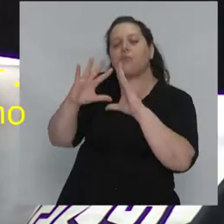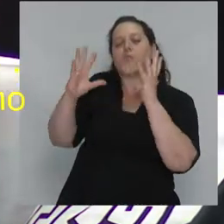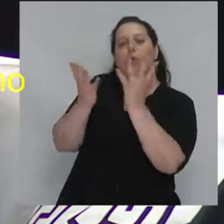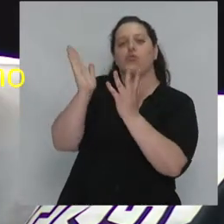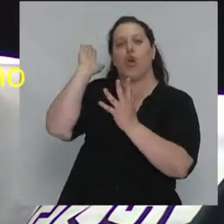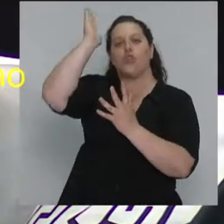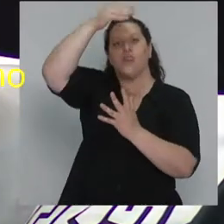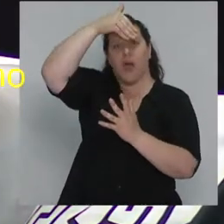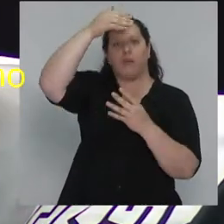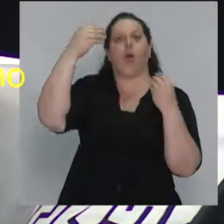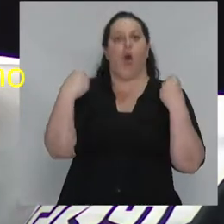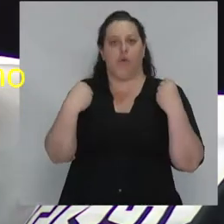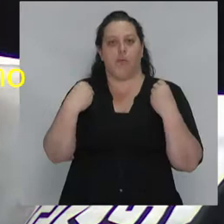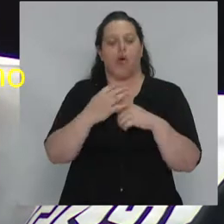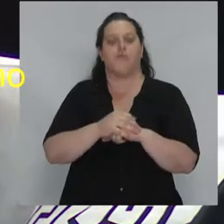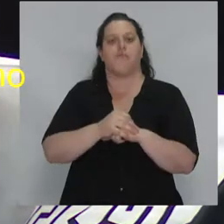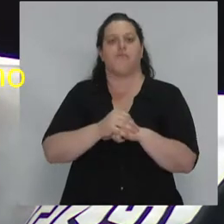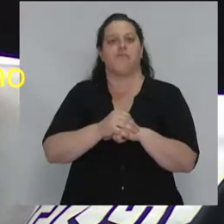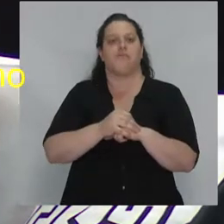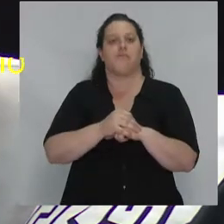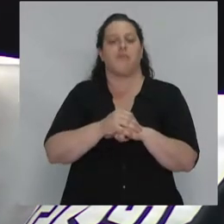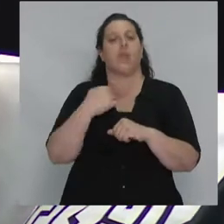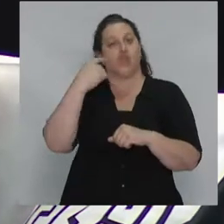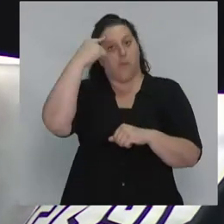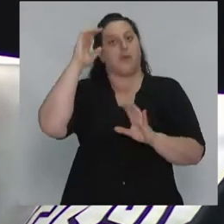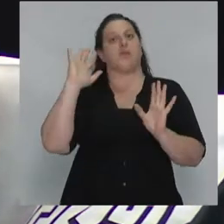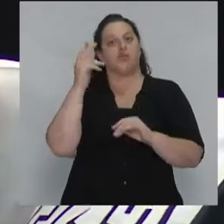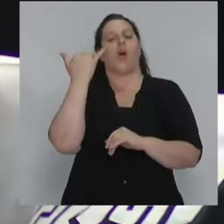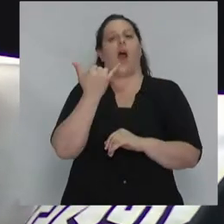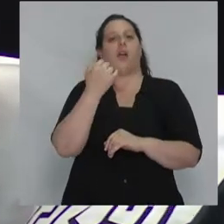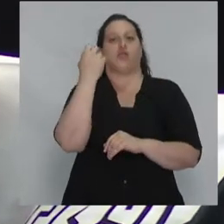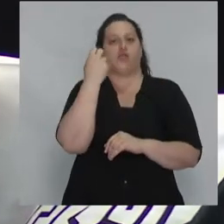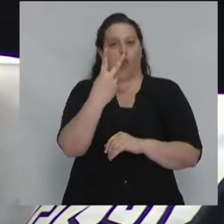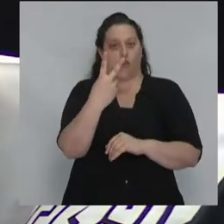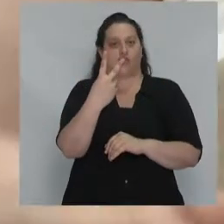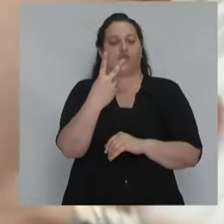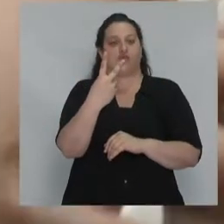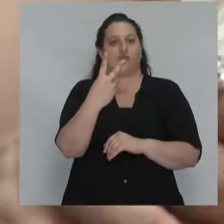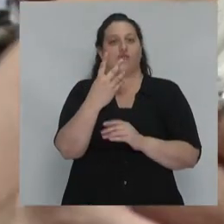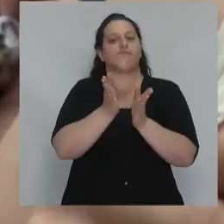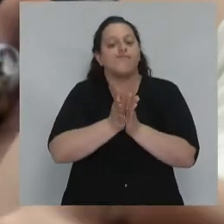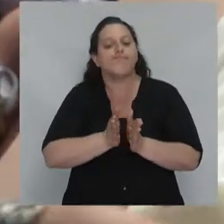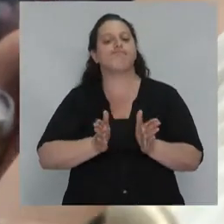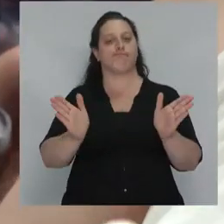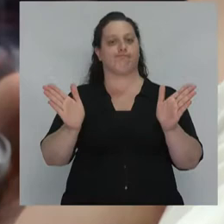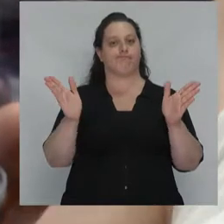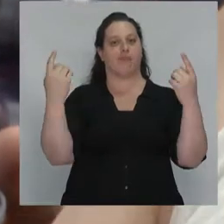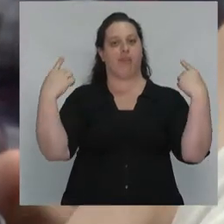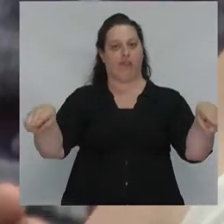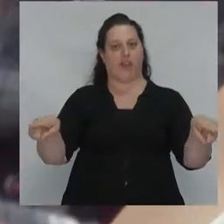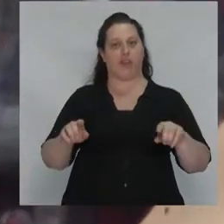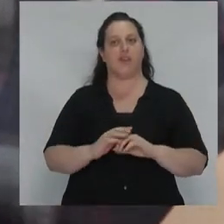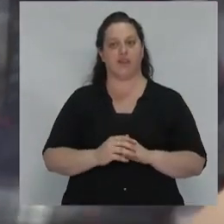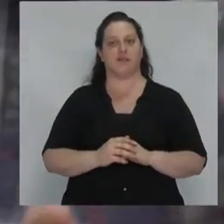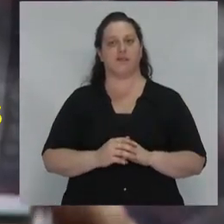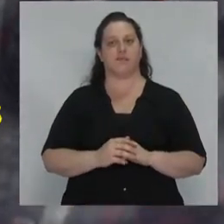Creo que hay por lo menos dos ángulos diferentes que